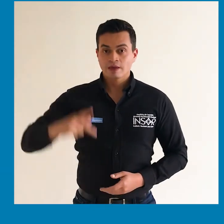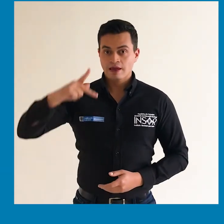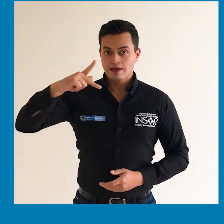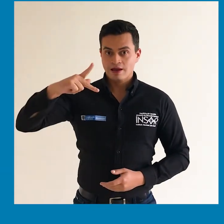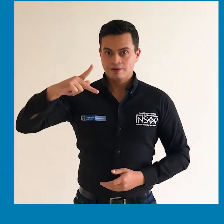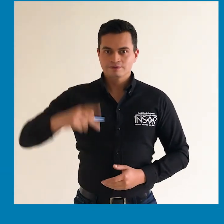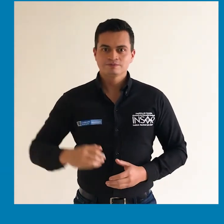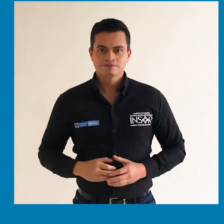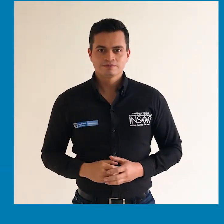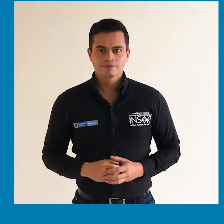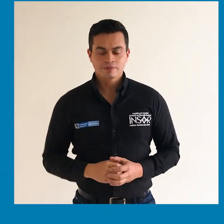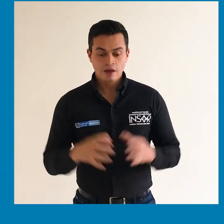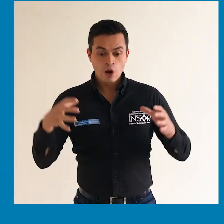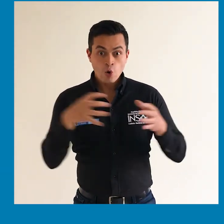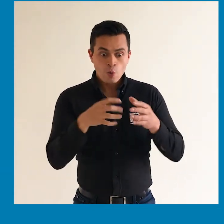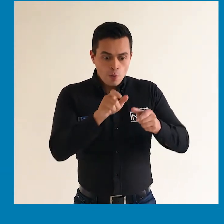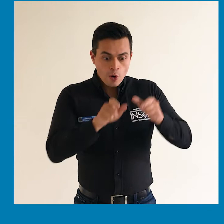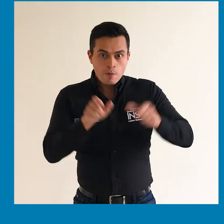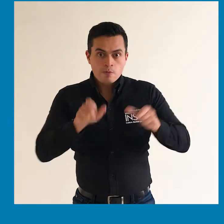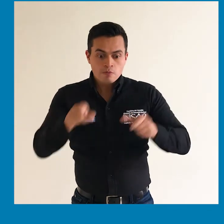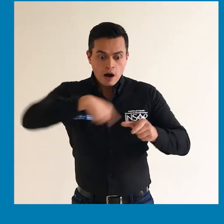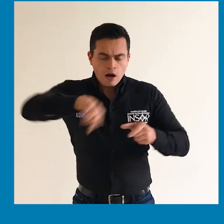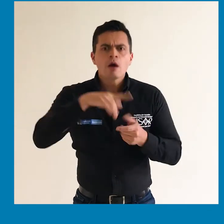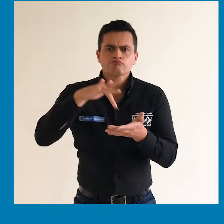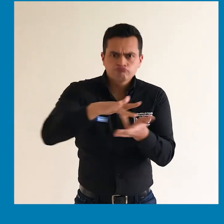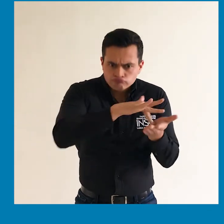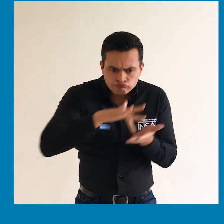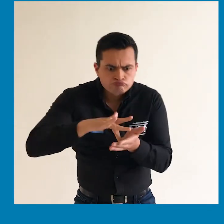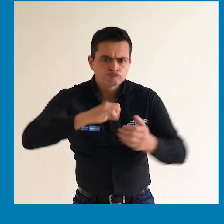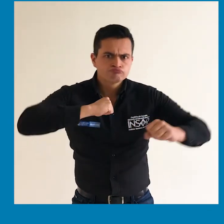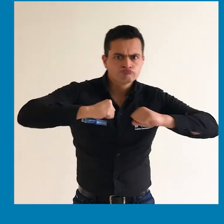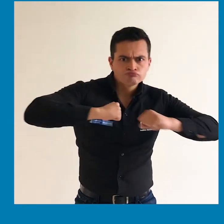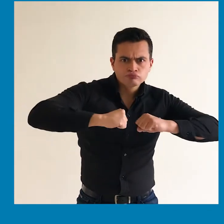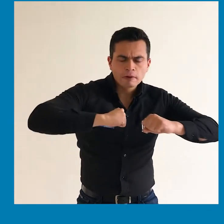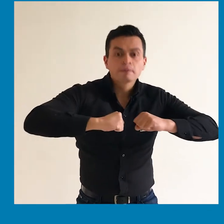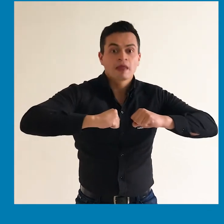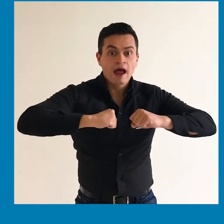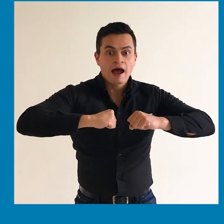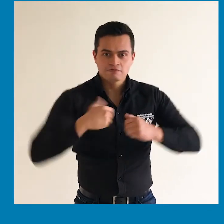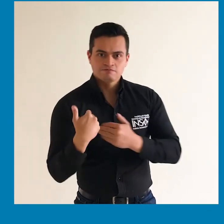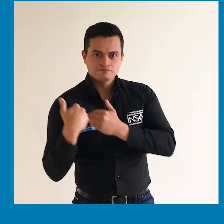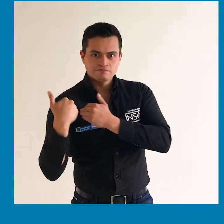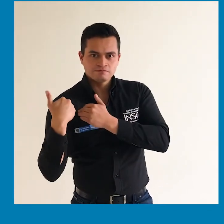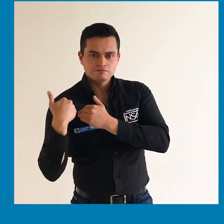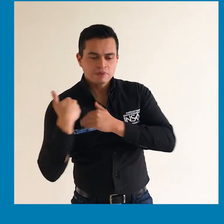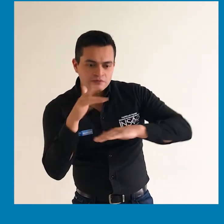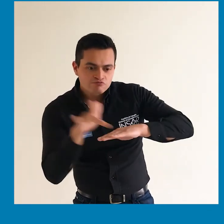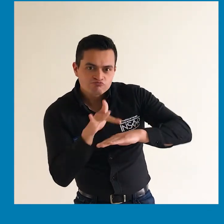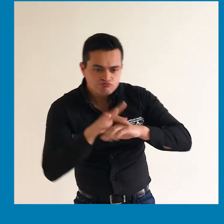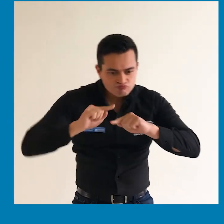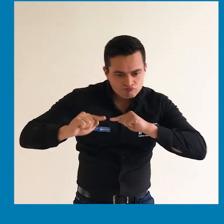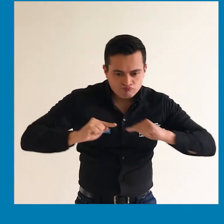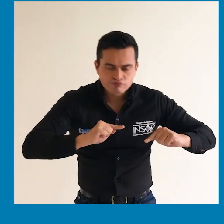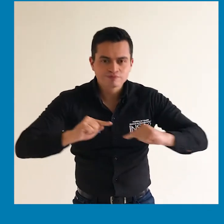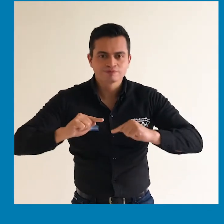K. Promover y coordinar la participación activa de sus integrantes.